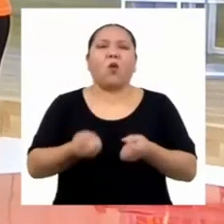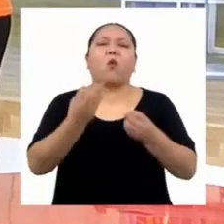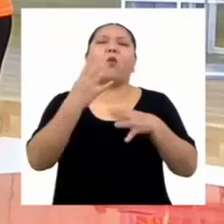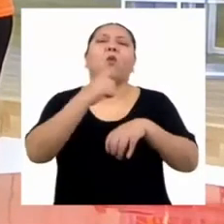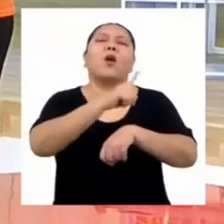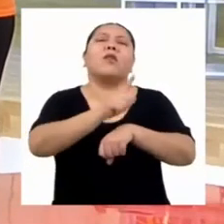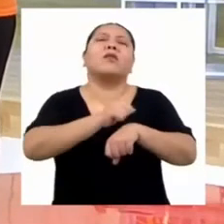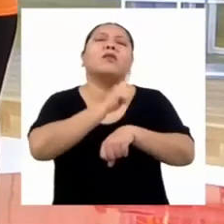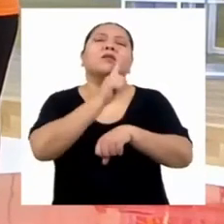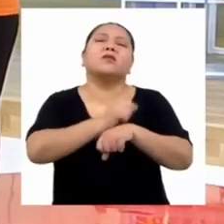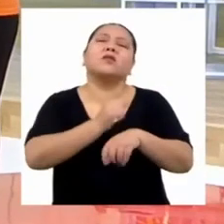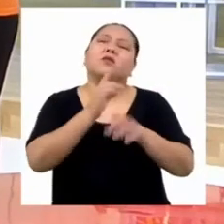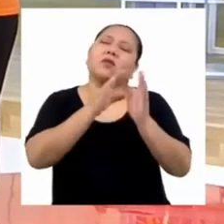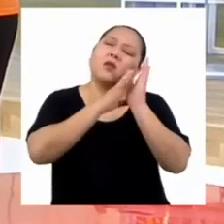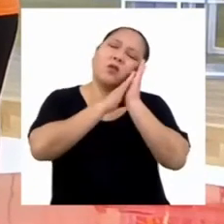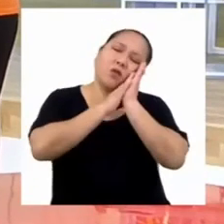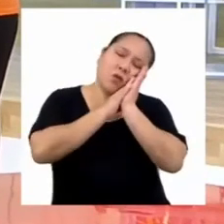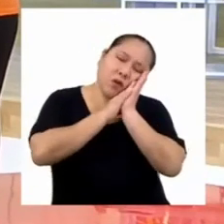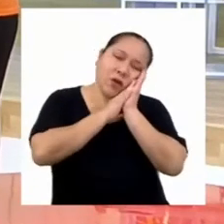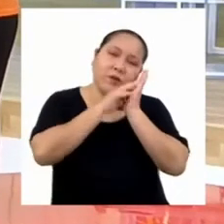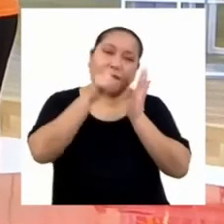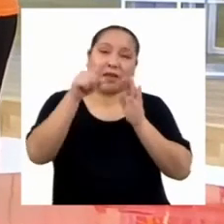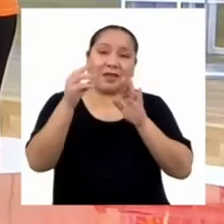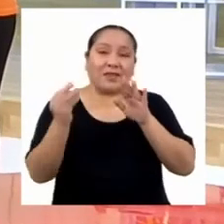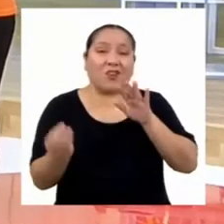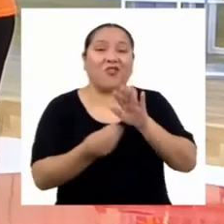dormir?